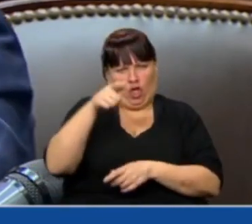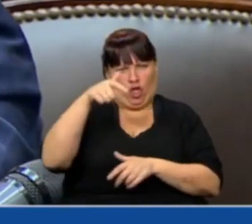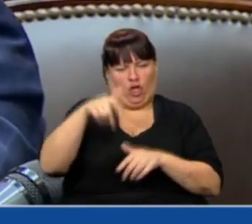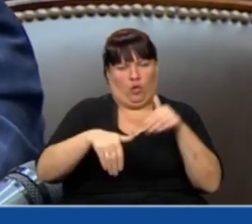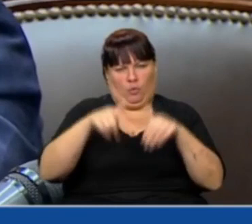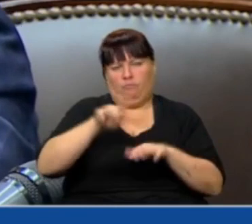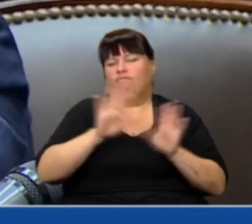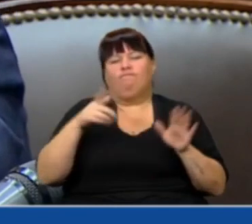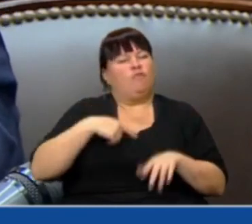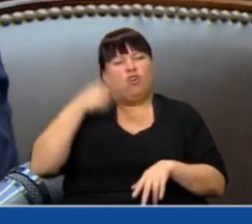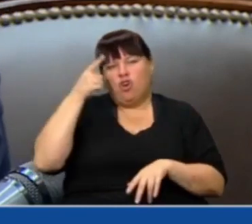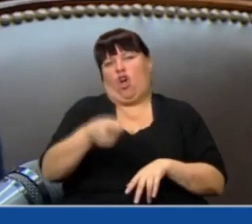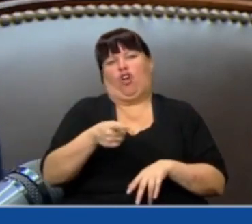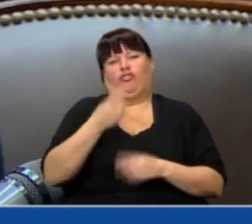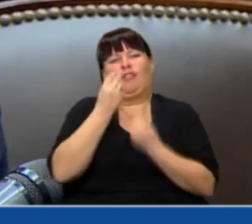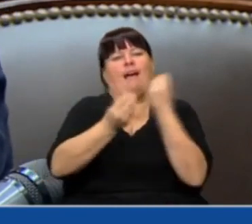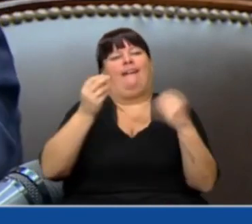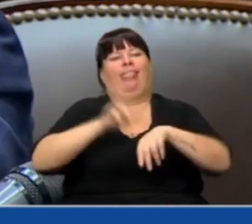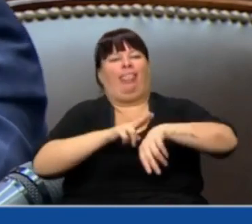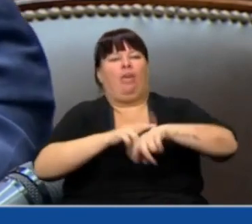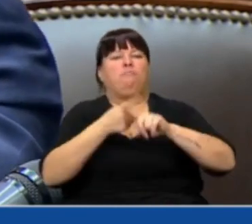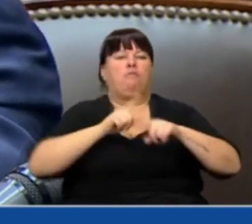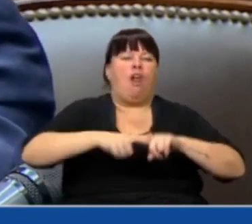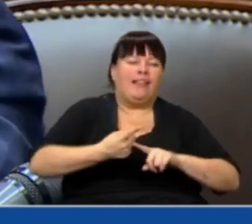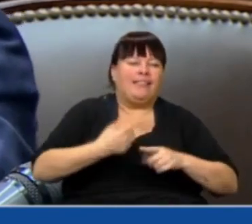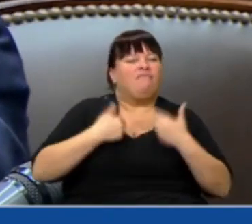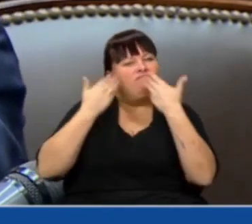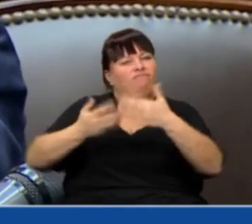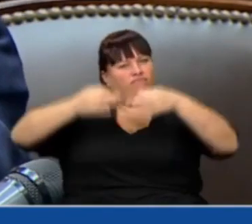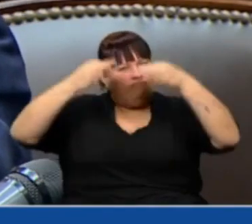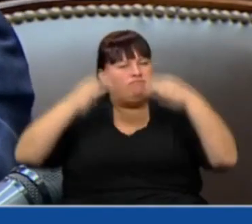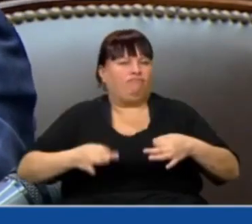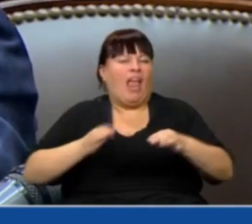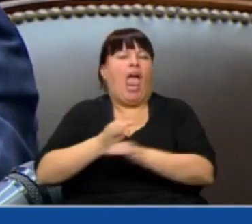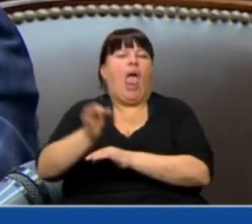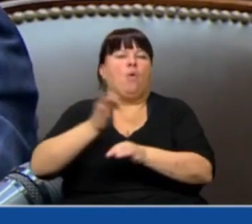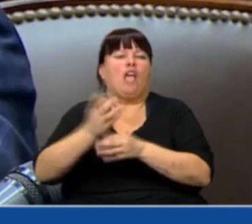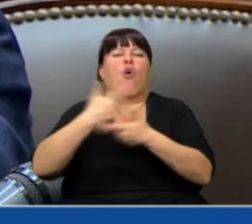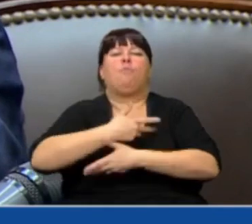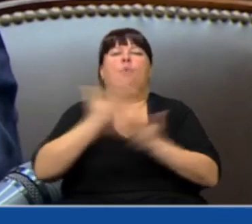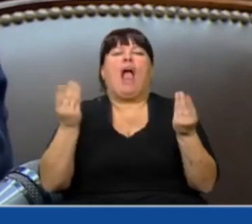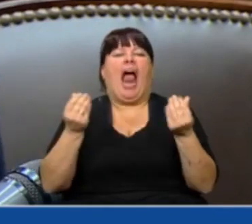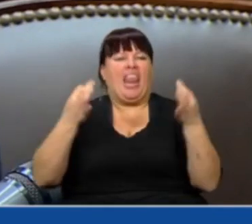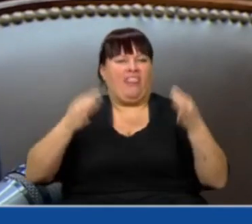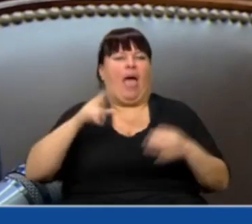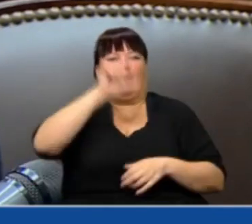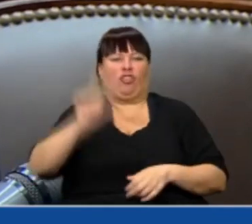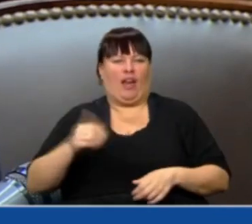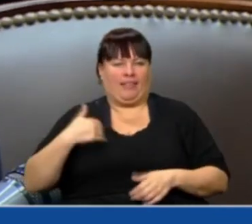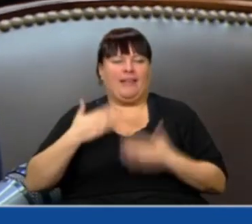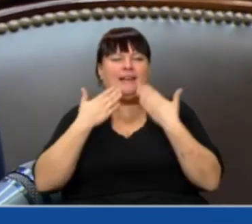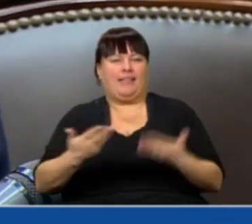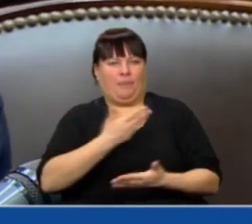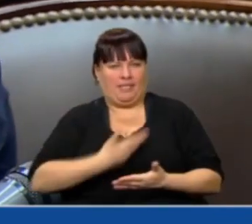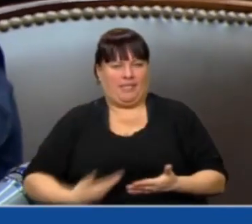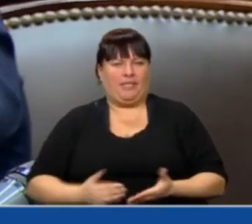porque estoy en contra de los puestos políticos y a favor de una verdadera educación pública de calidad para la Argentina. Gracias,